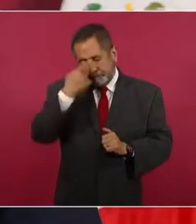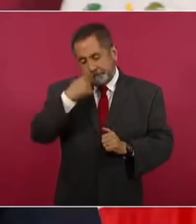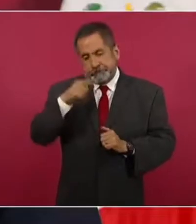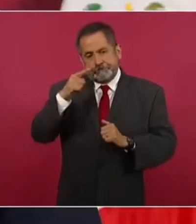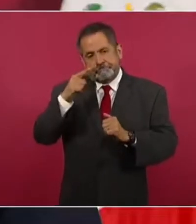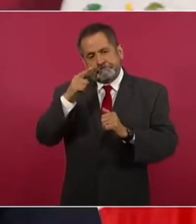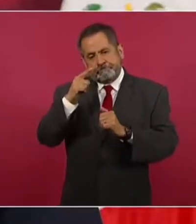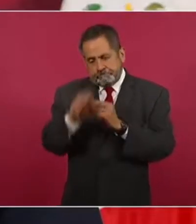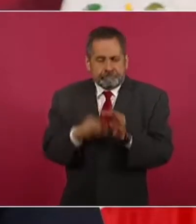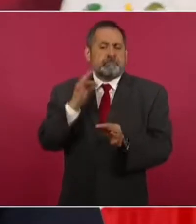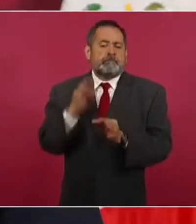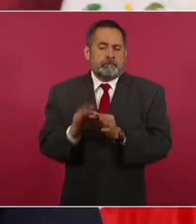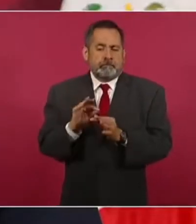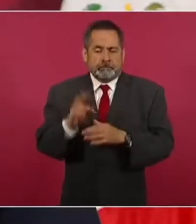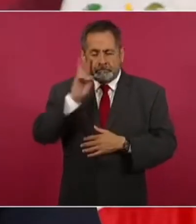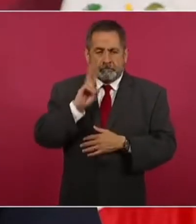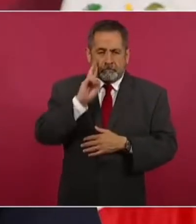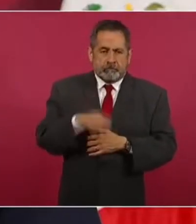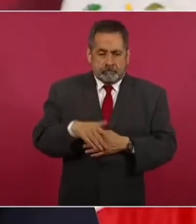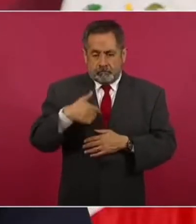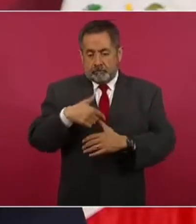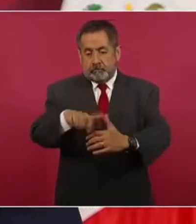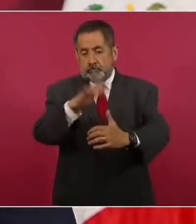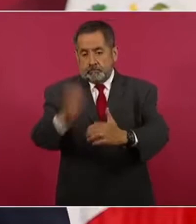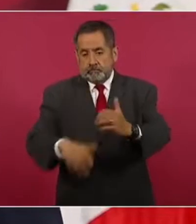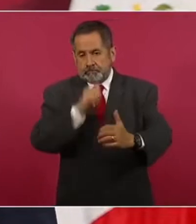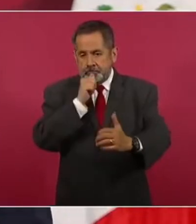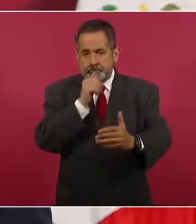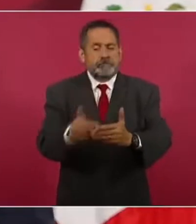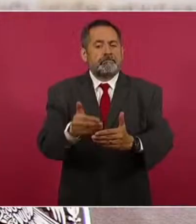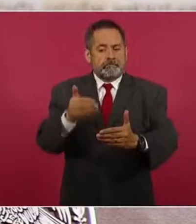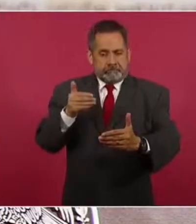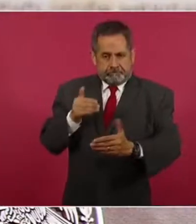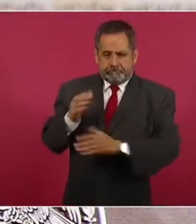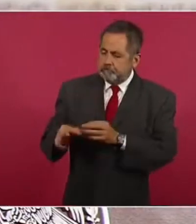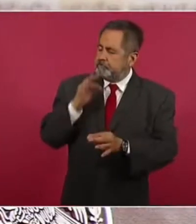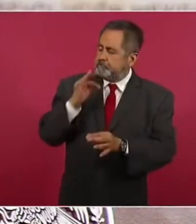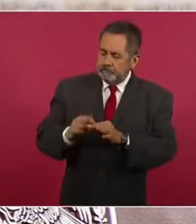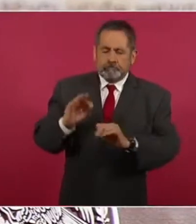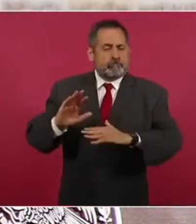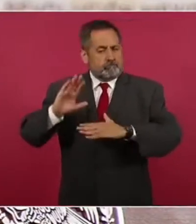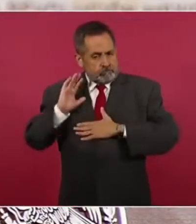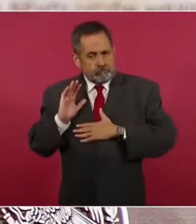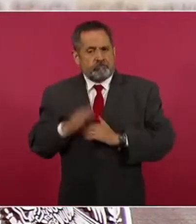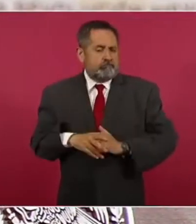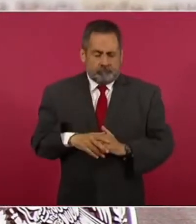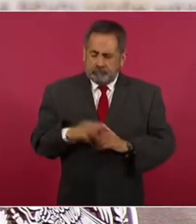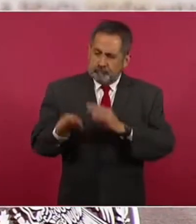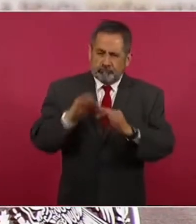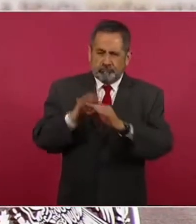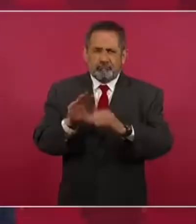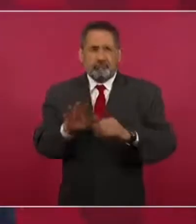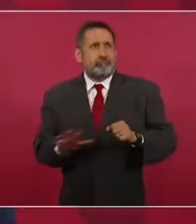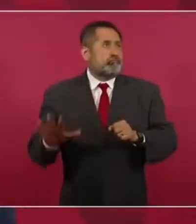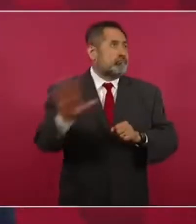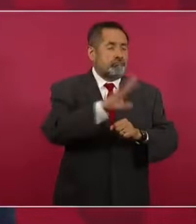con este compromiso. Antes de que termine el gobierno tenemos que dejar comunicado